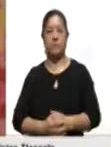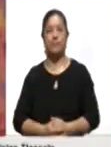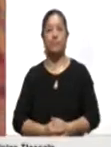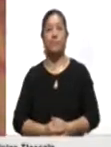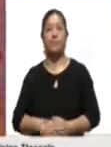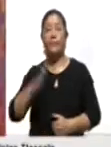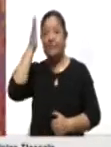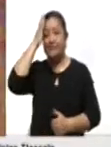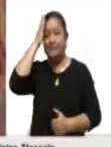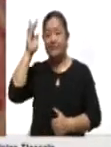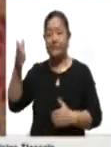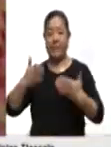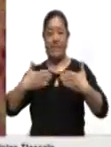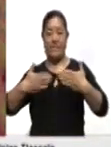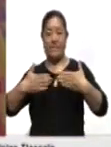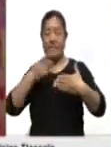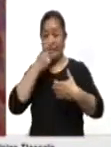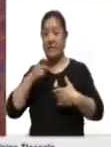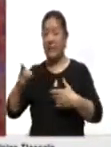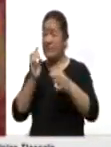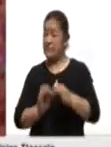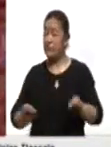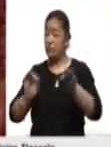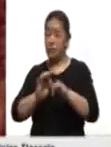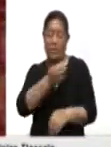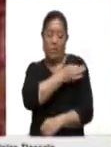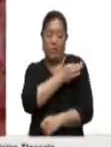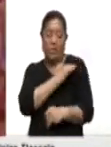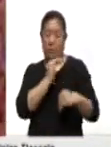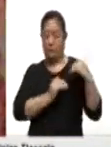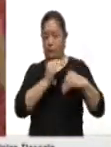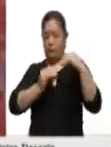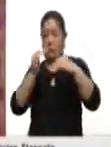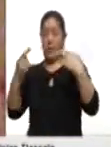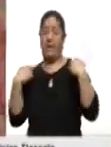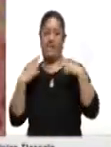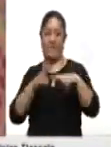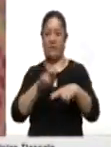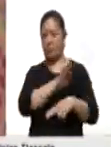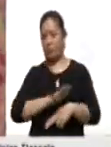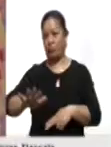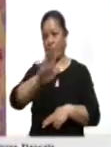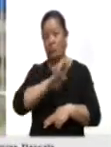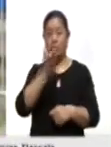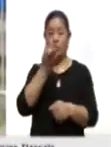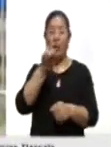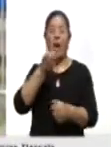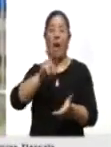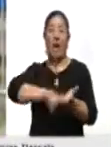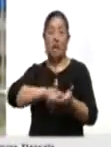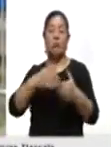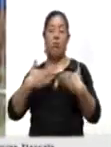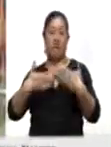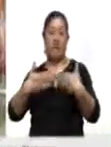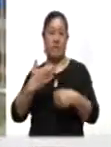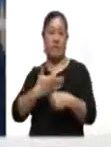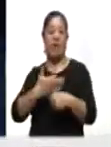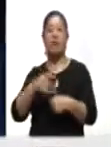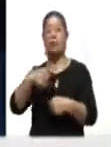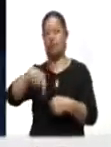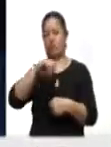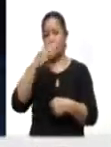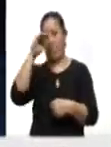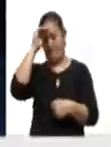Autoridades panameñas destacaron la importancia del avance en la vacunación docente en el país en momentos que el Ministerio de Educación considera la